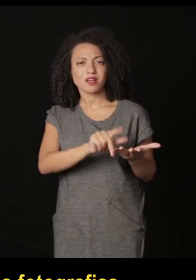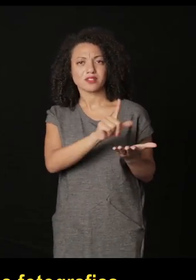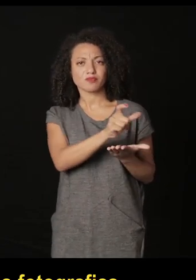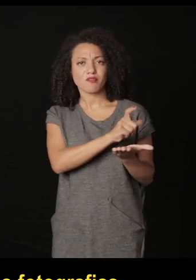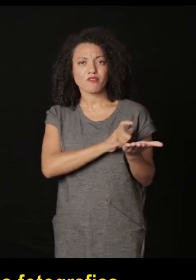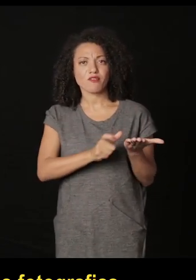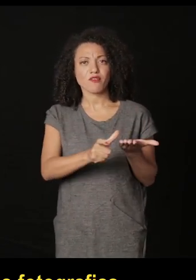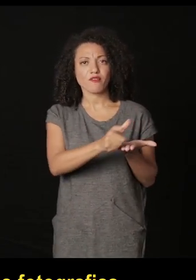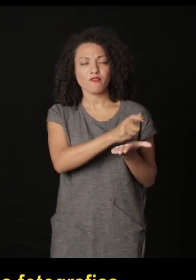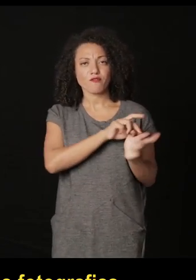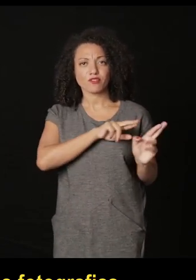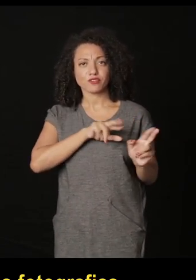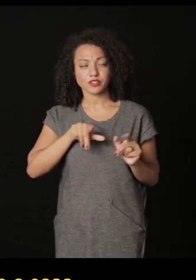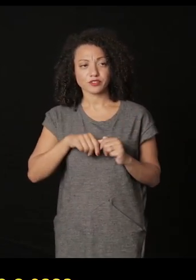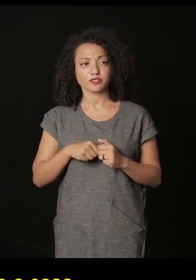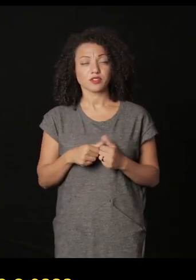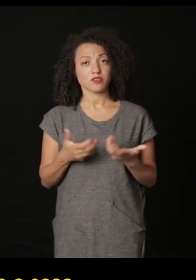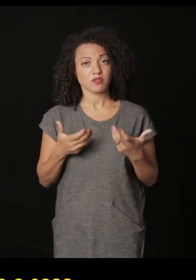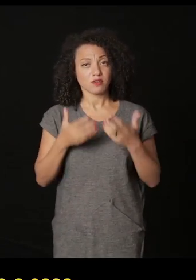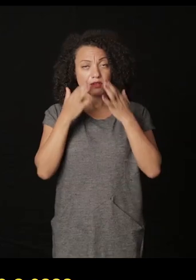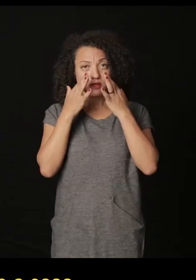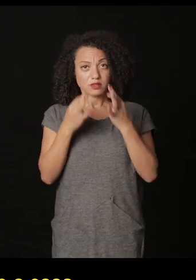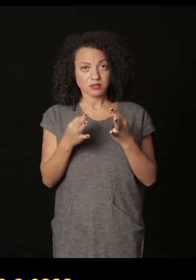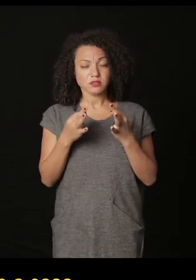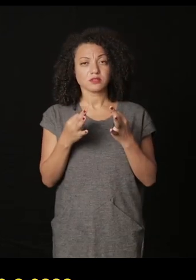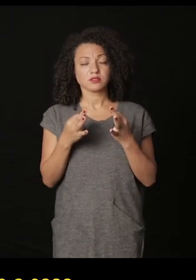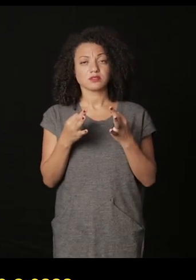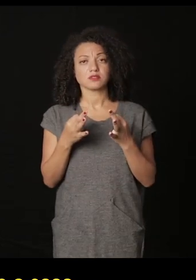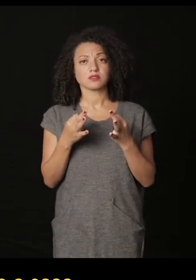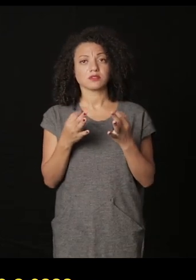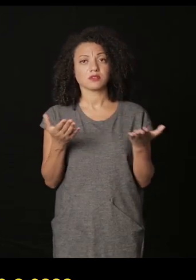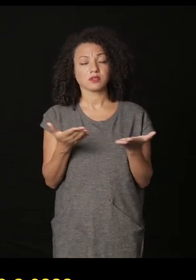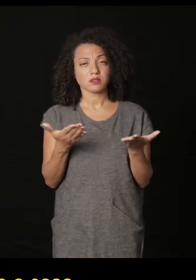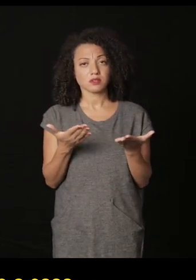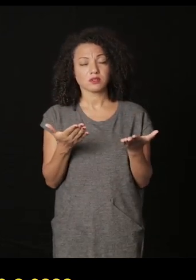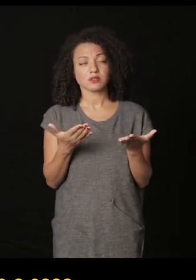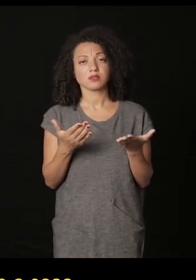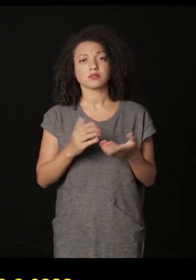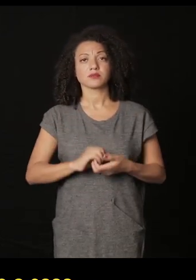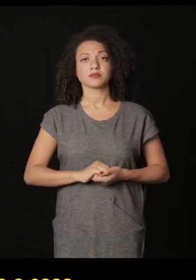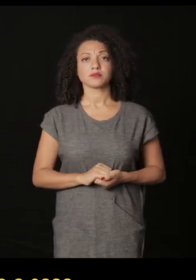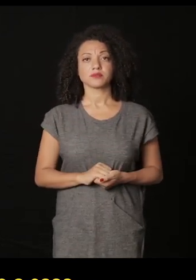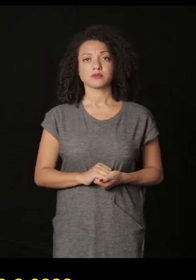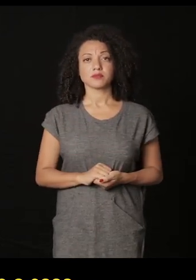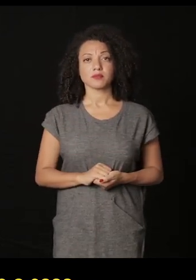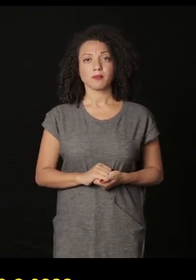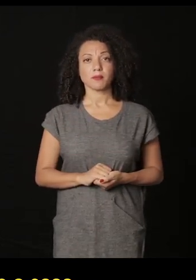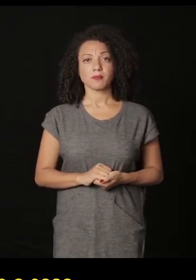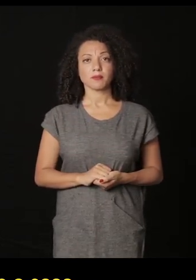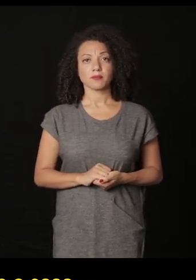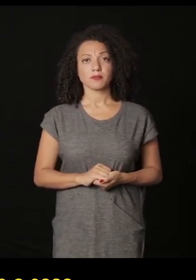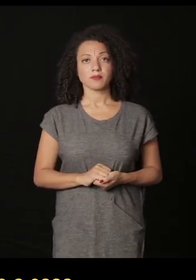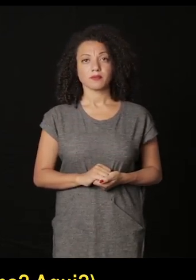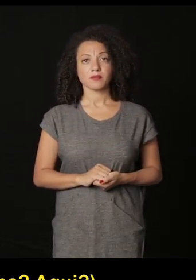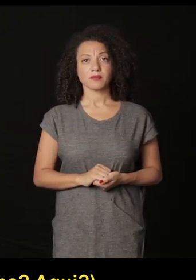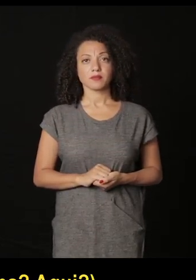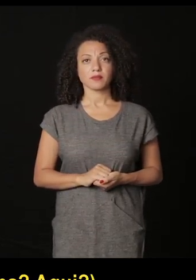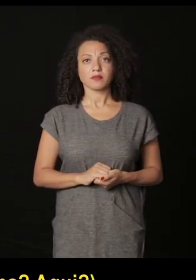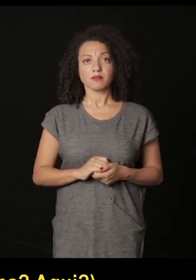con diferentes fotografías quiero atraer también la atención a esta